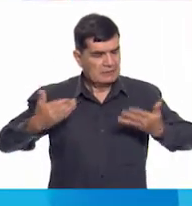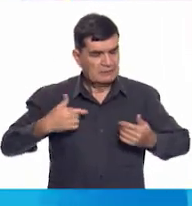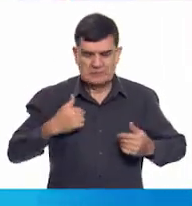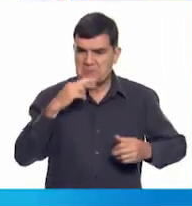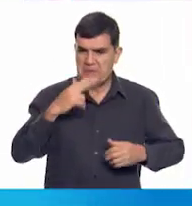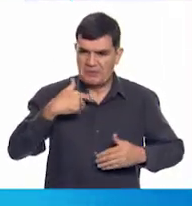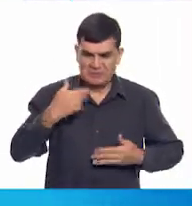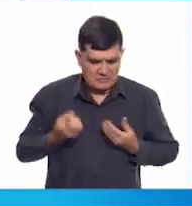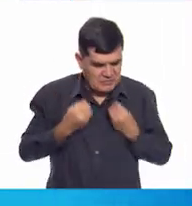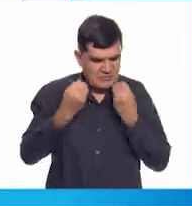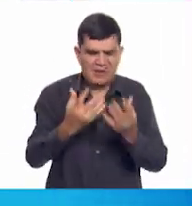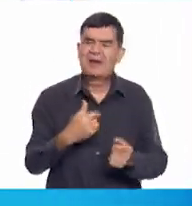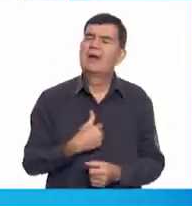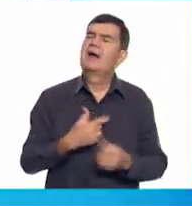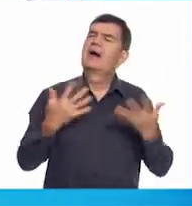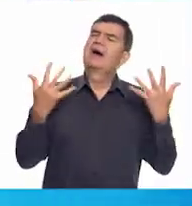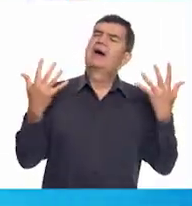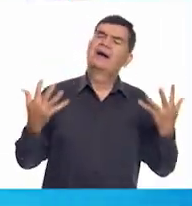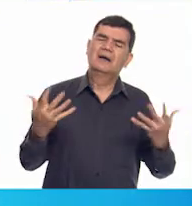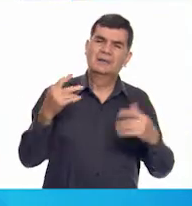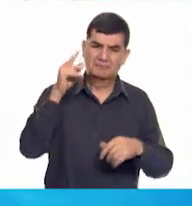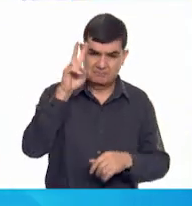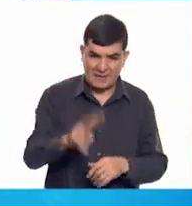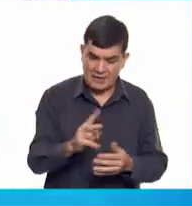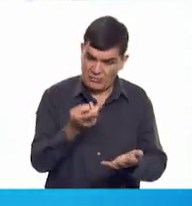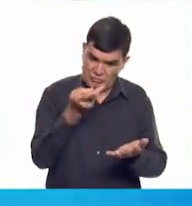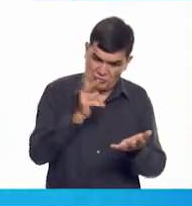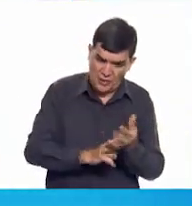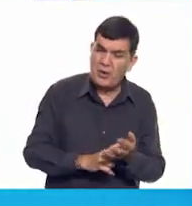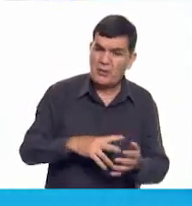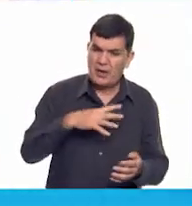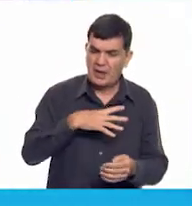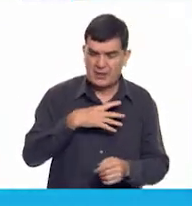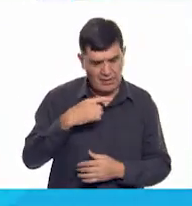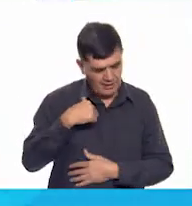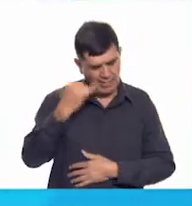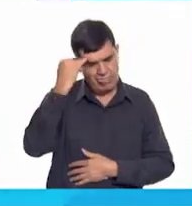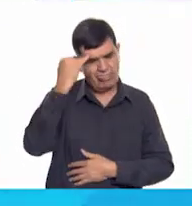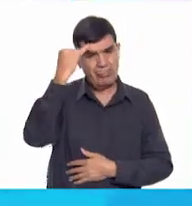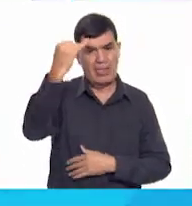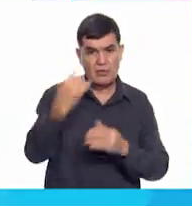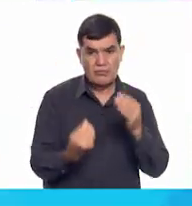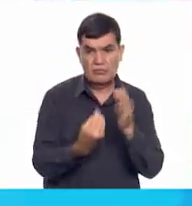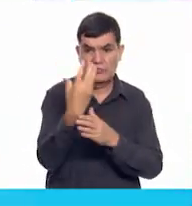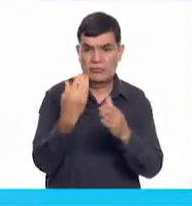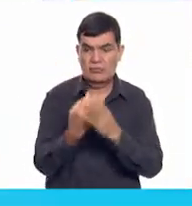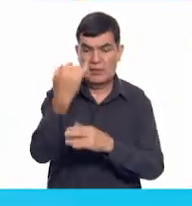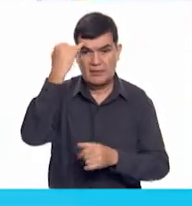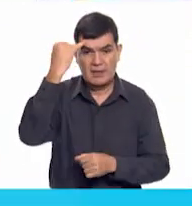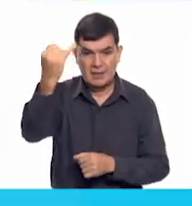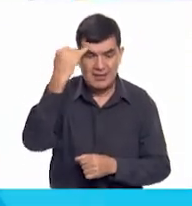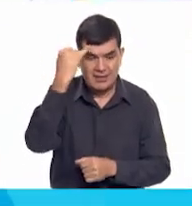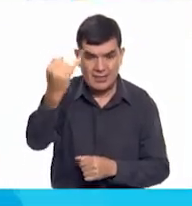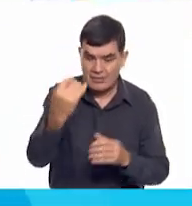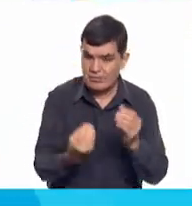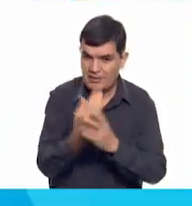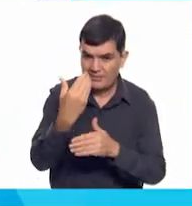mejor. ¡Ah! Es más, hasta se me acaban de ocurrir nuevas ideas.